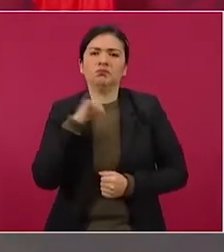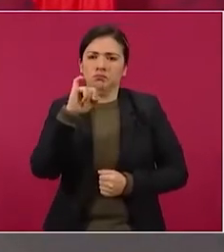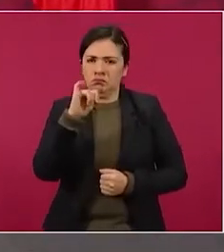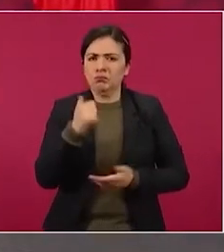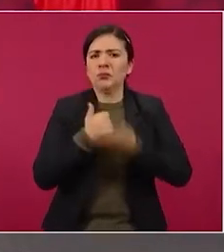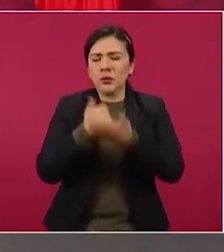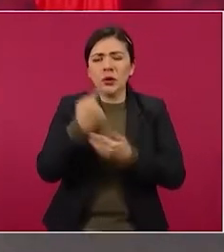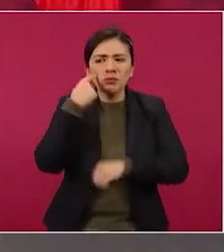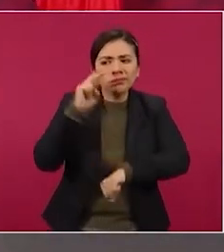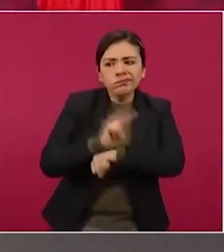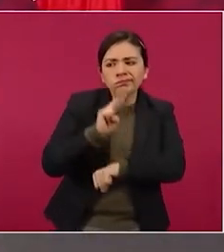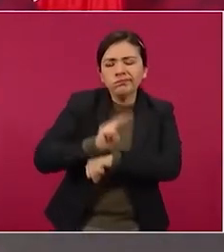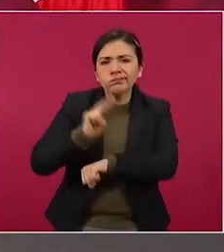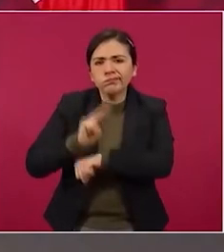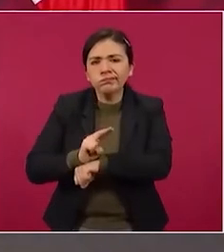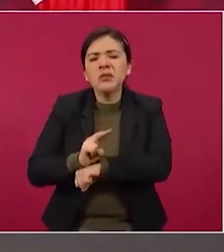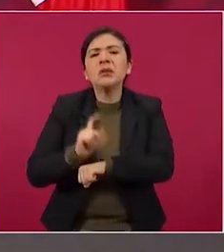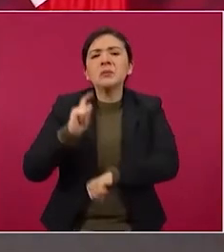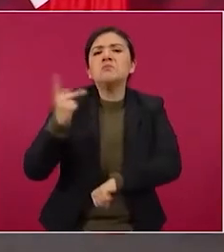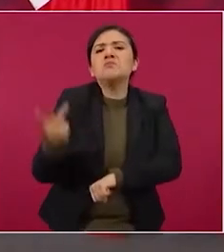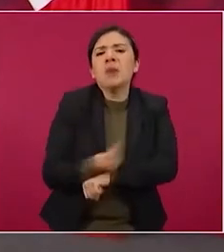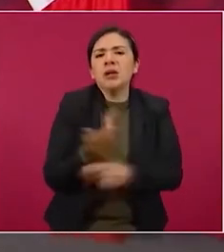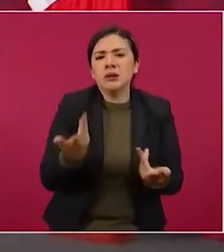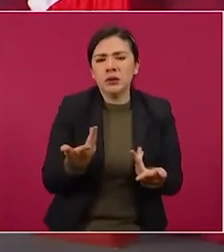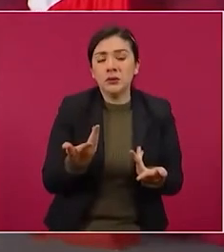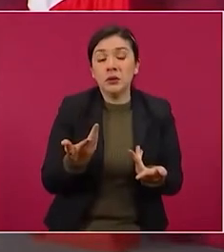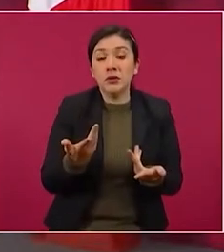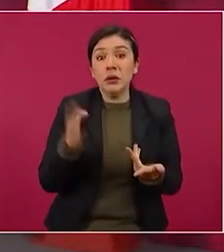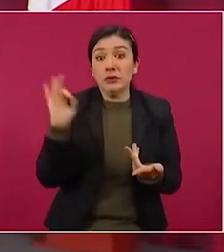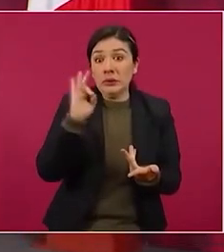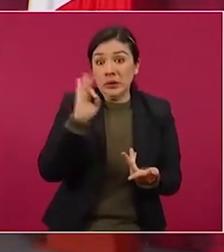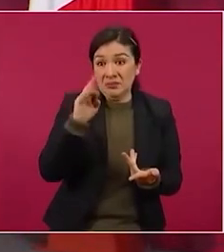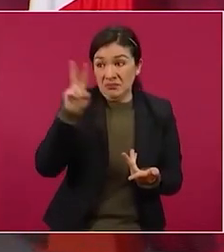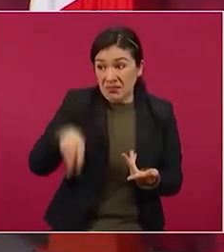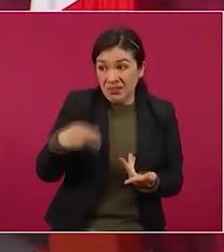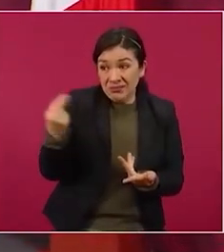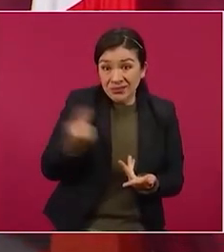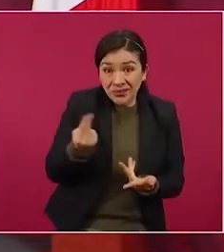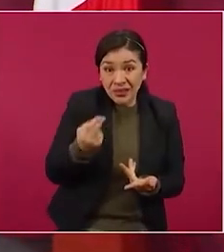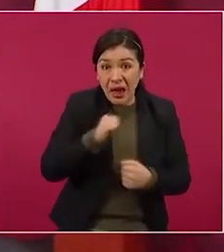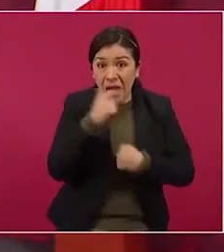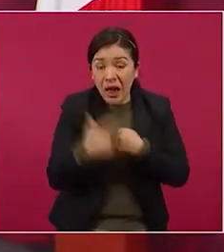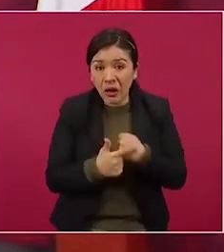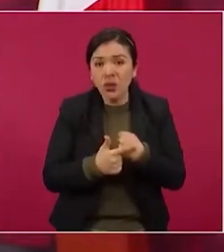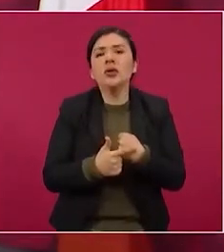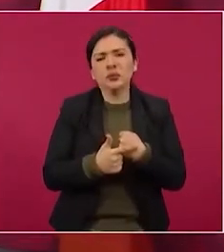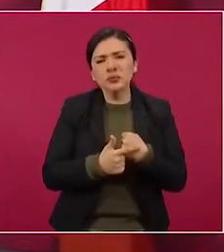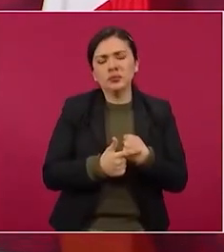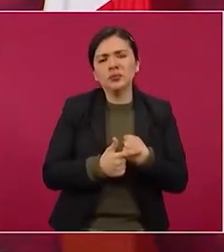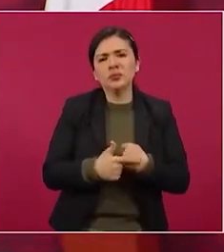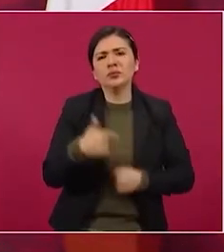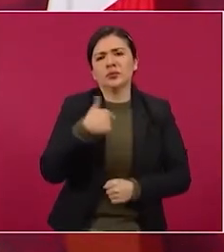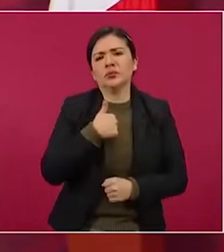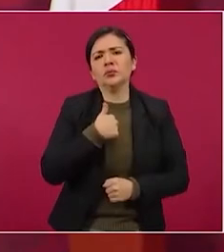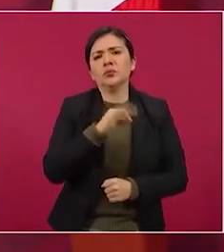estar pendientes y si es necesario pues vamos a